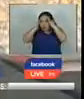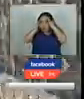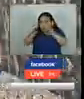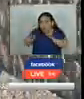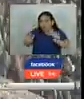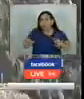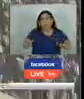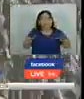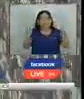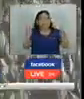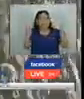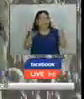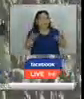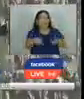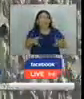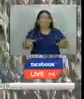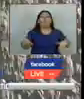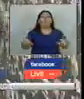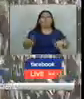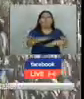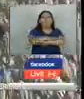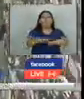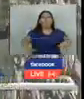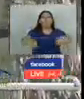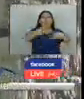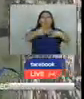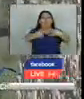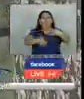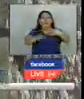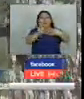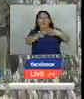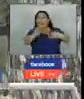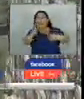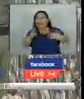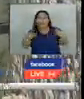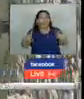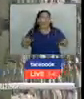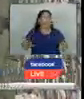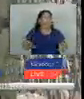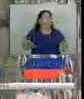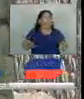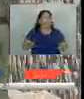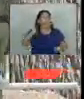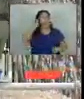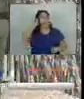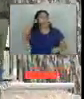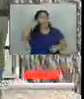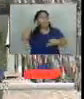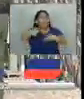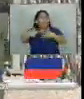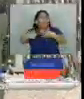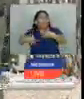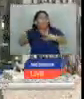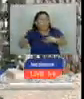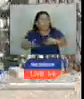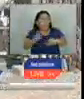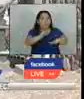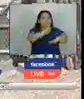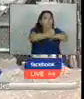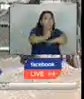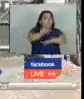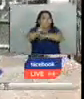desarrollo de esta situación el fin del título 42 ya es un hecho nuevas medidas, nuevas acciones, campamentos